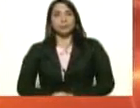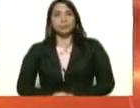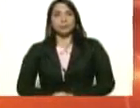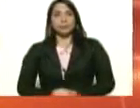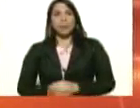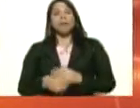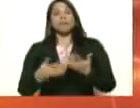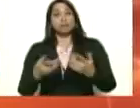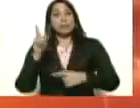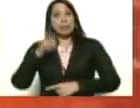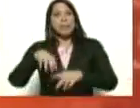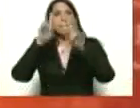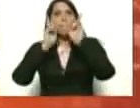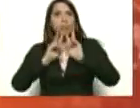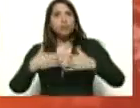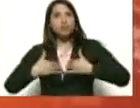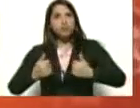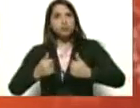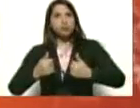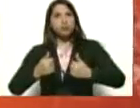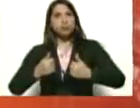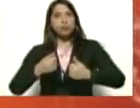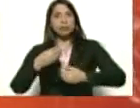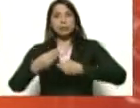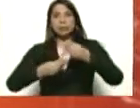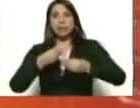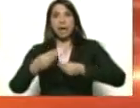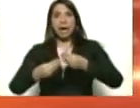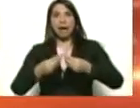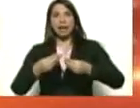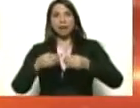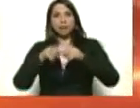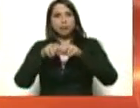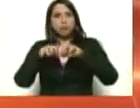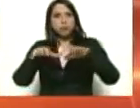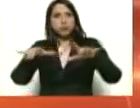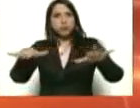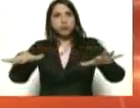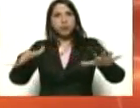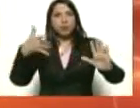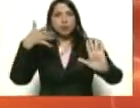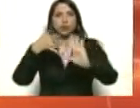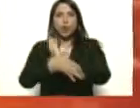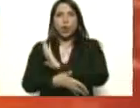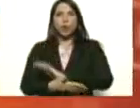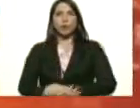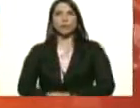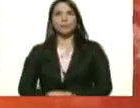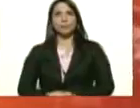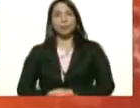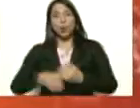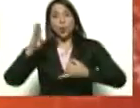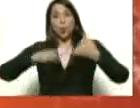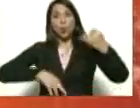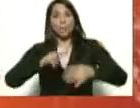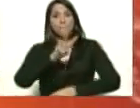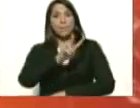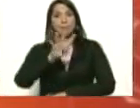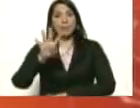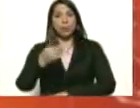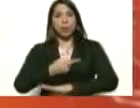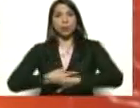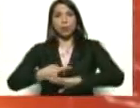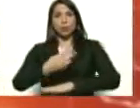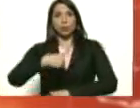epidemiológica y sanitariamente que pueda darse cualquier cadena de transmisión. Sobre las últimas 24 horas, presidente, bueno,